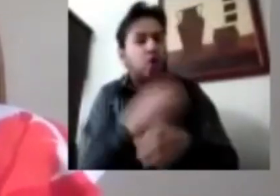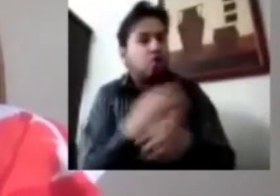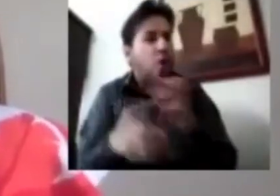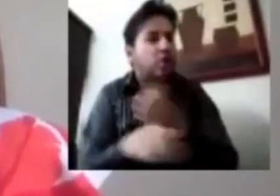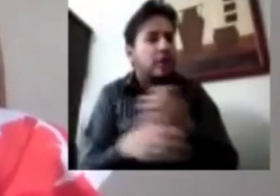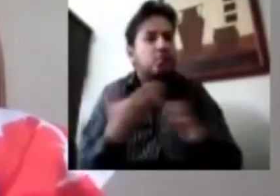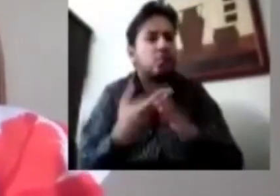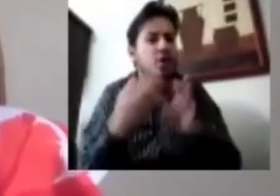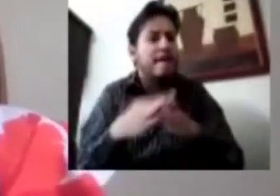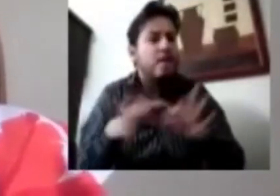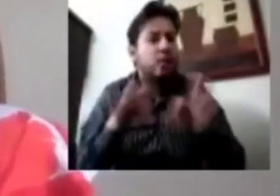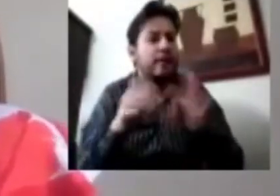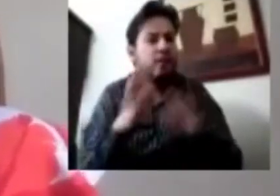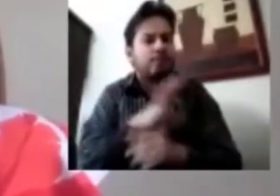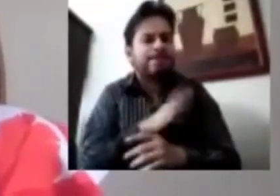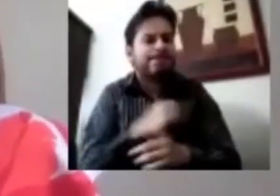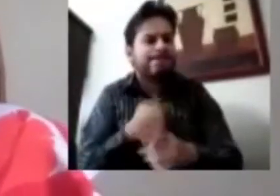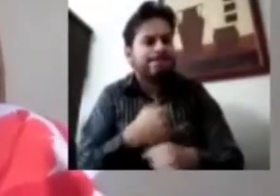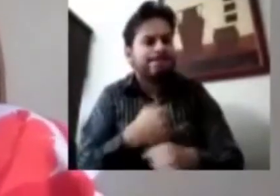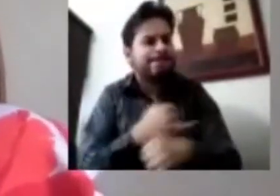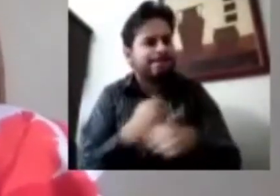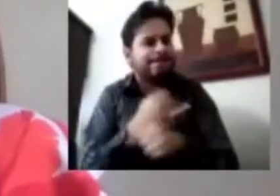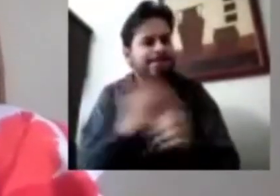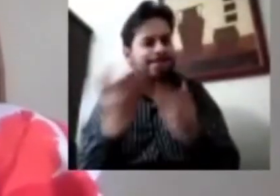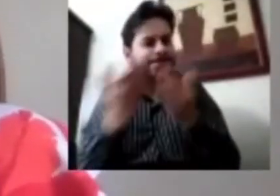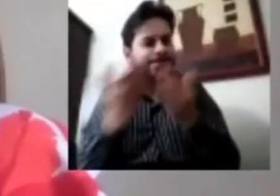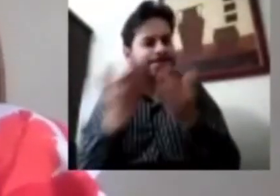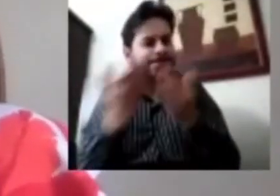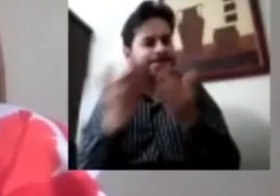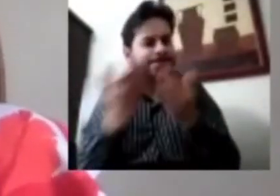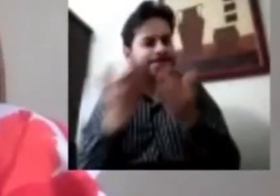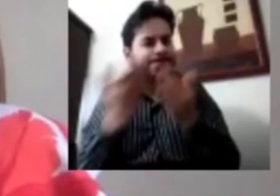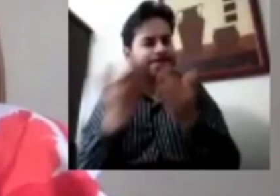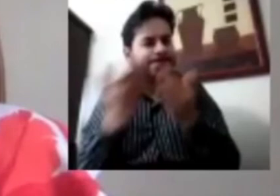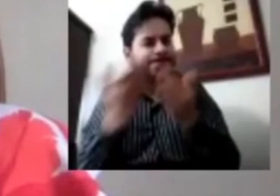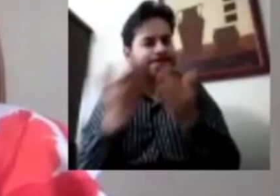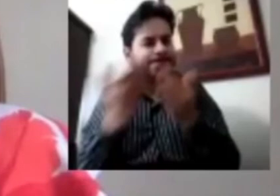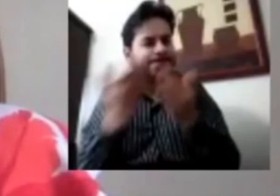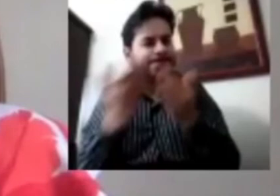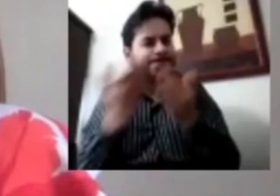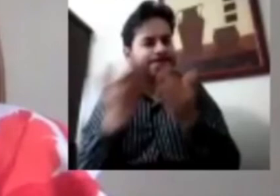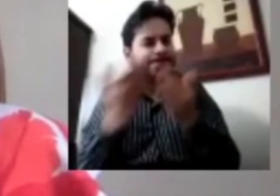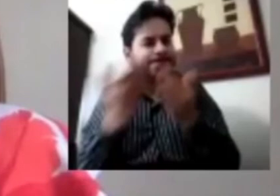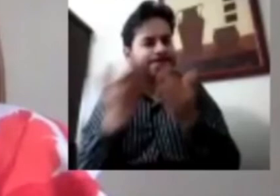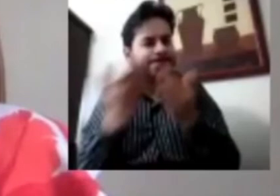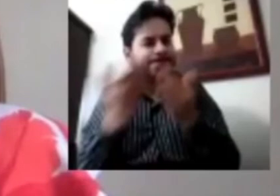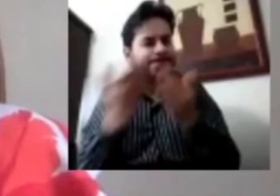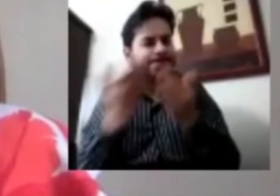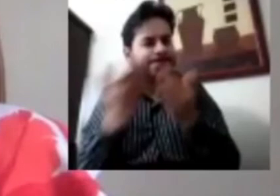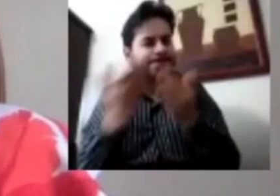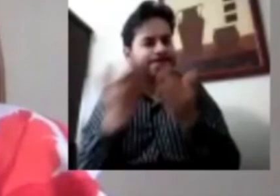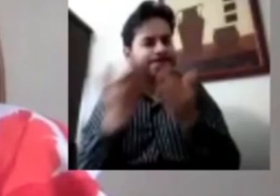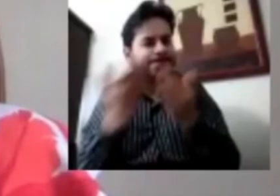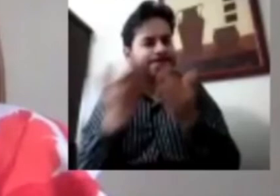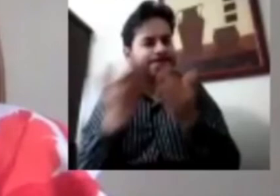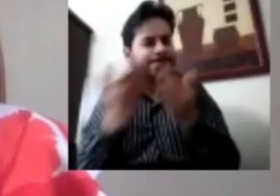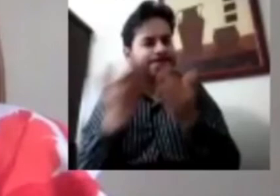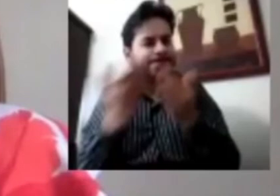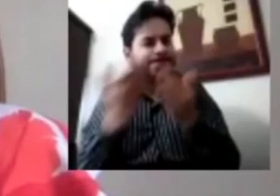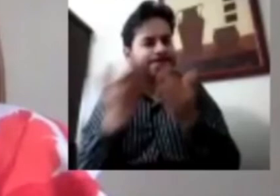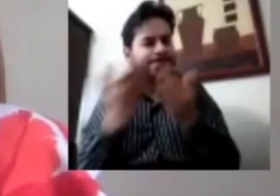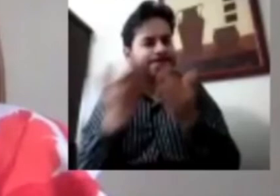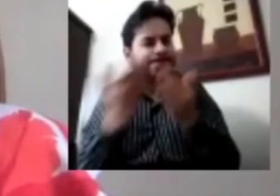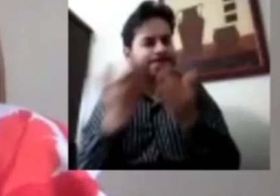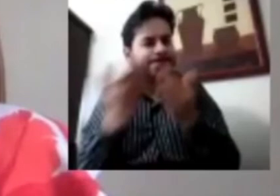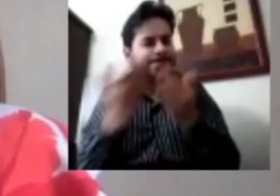medir tanto la presencia de síntomas depresivos como de ansiedad. Están en